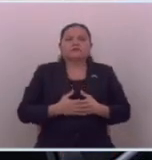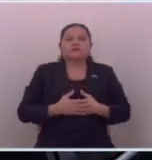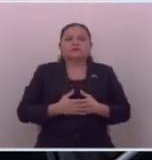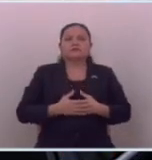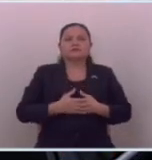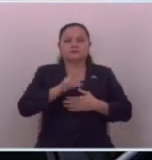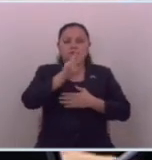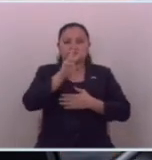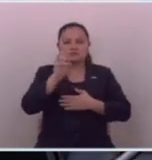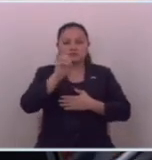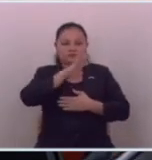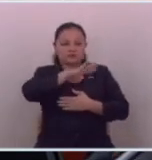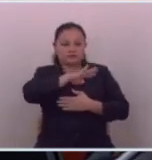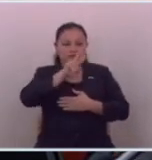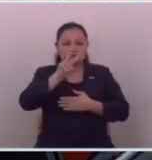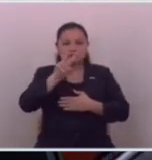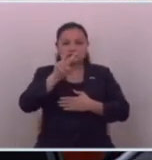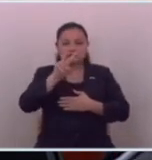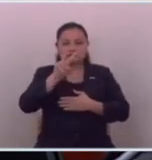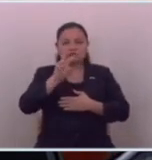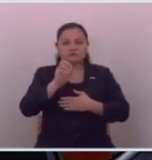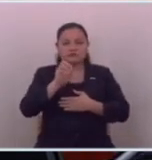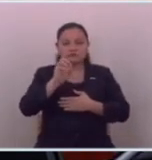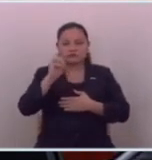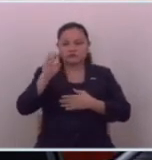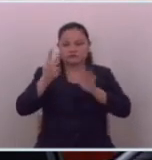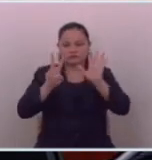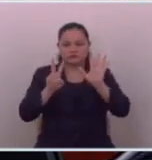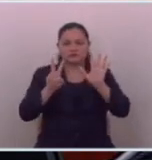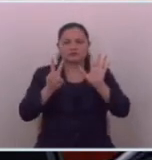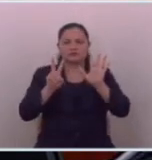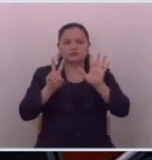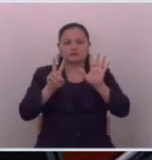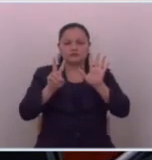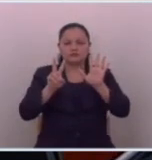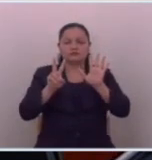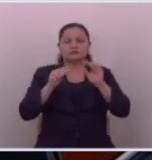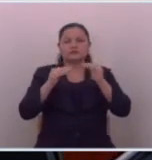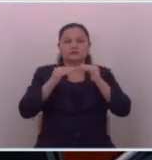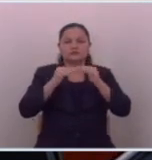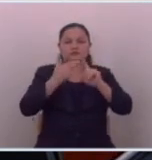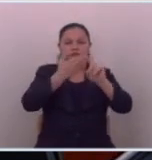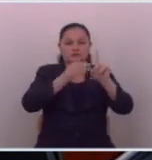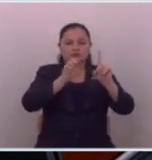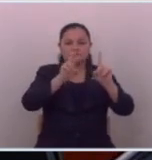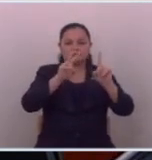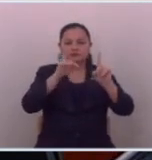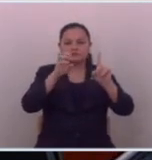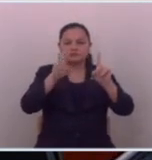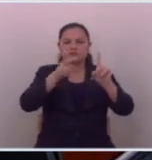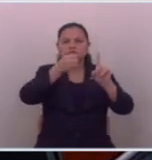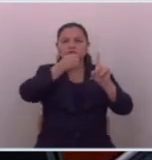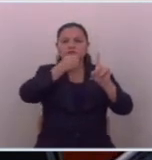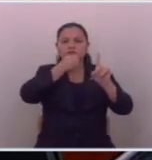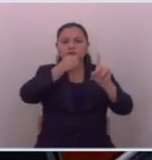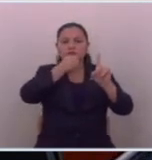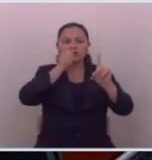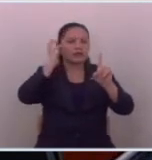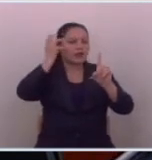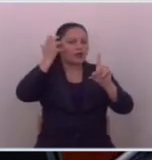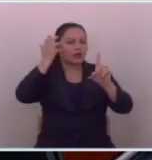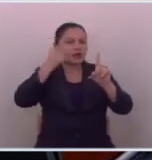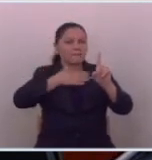20 de septiembre del 2007 salvador sánchez roque reporterio de radio cadena mi gente